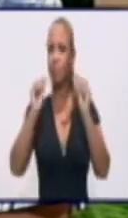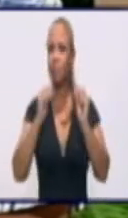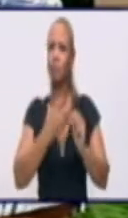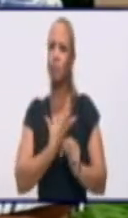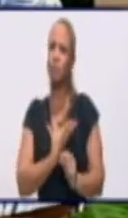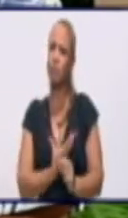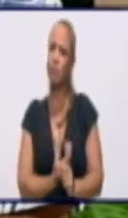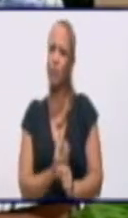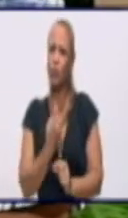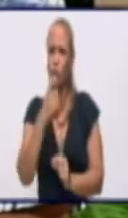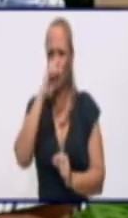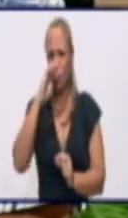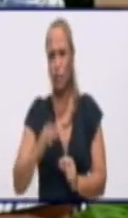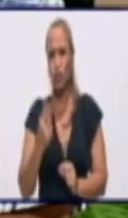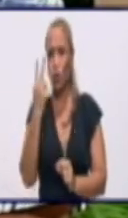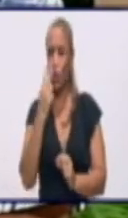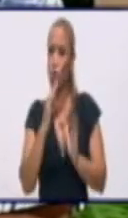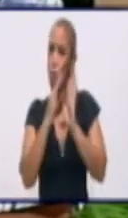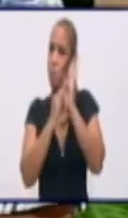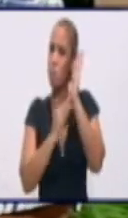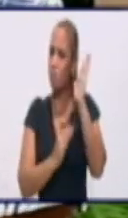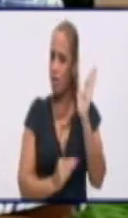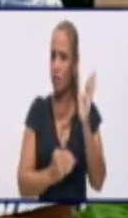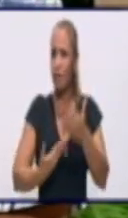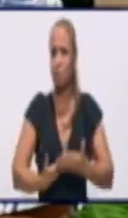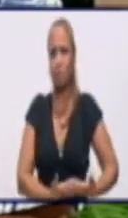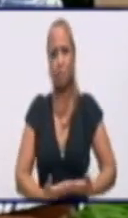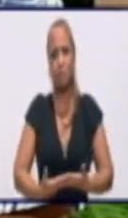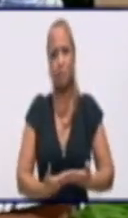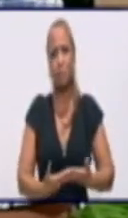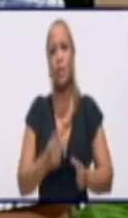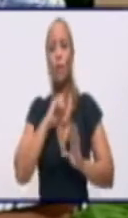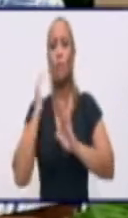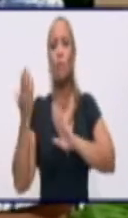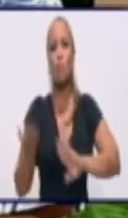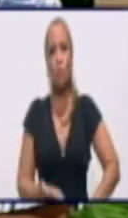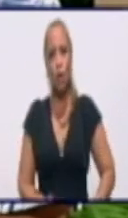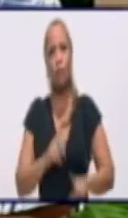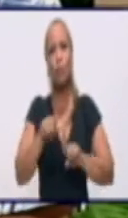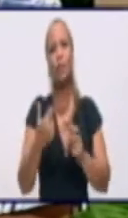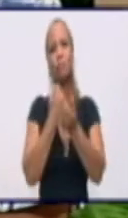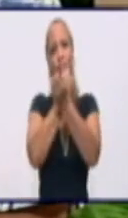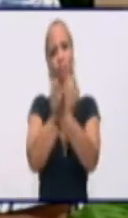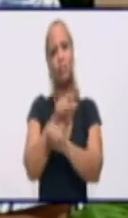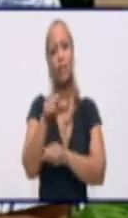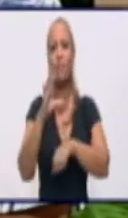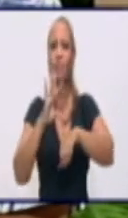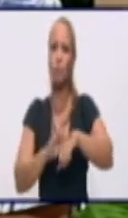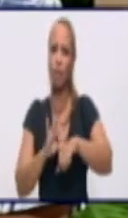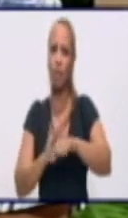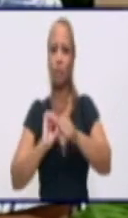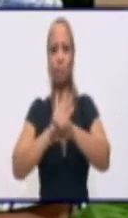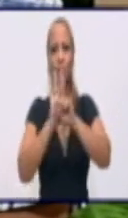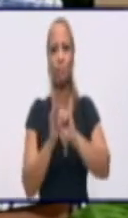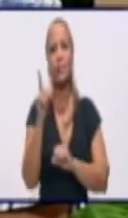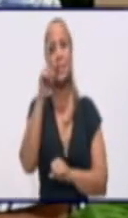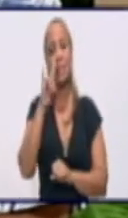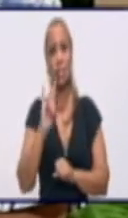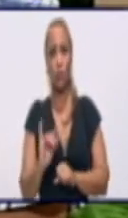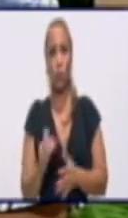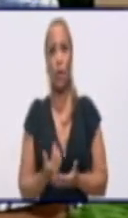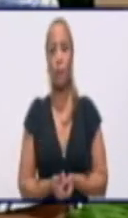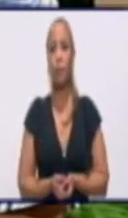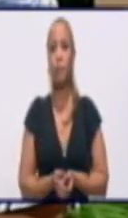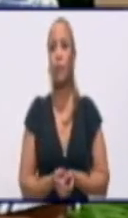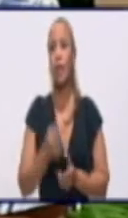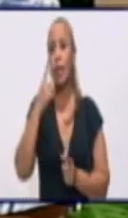de dos meses que fallece a consecuencia de esta peligrosa enfermedad, la COVID-19. Las